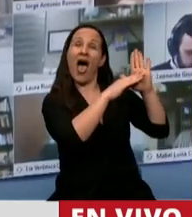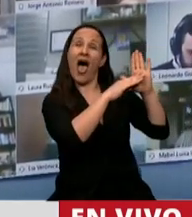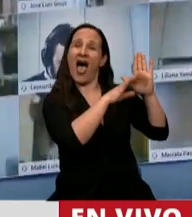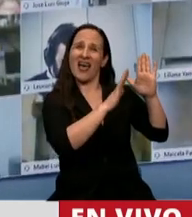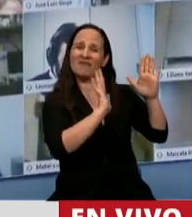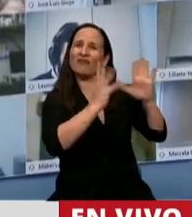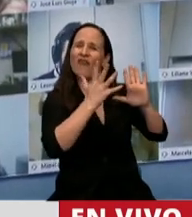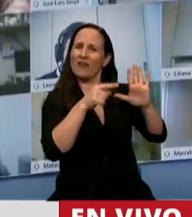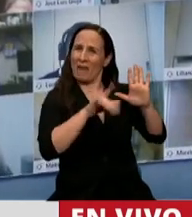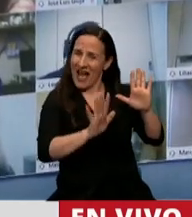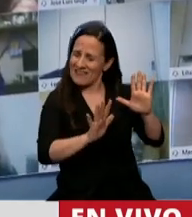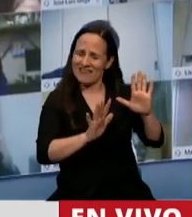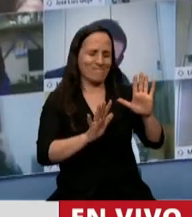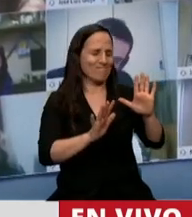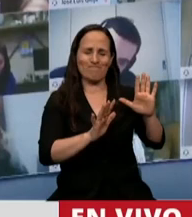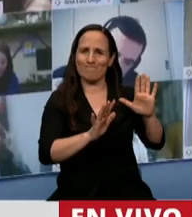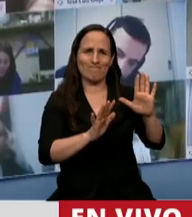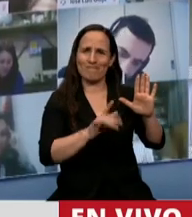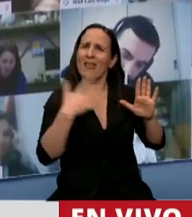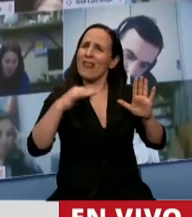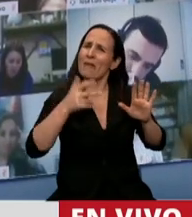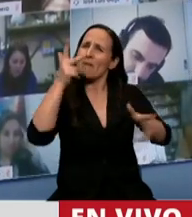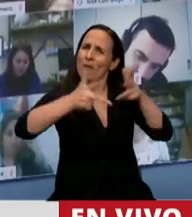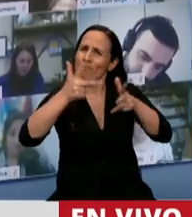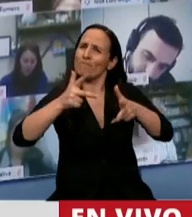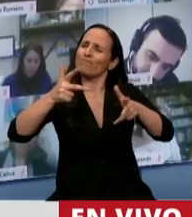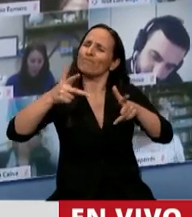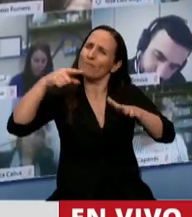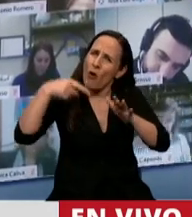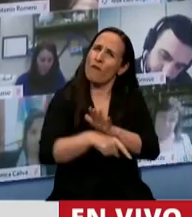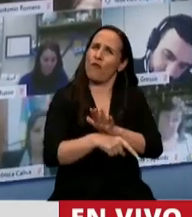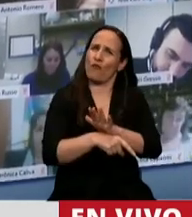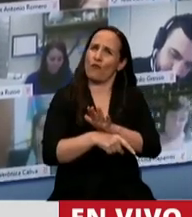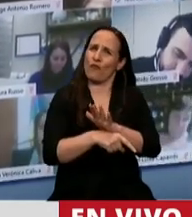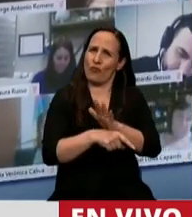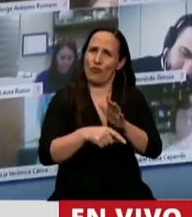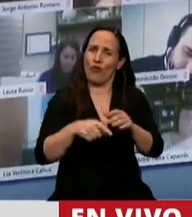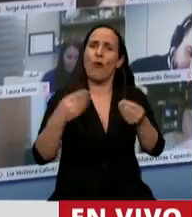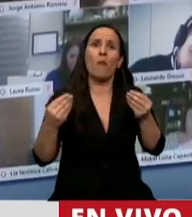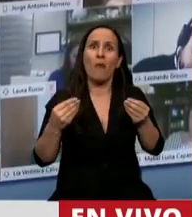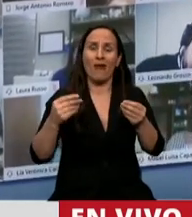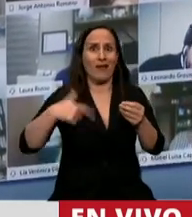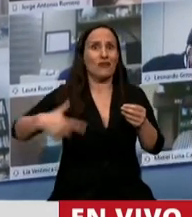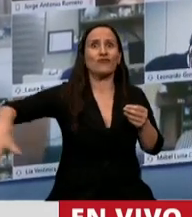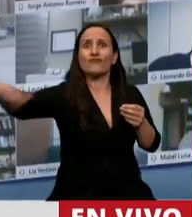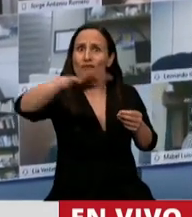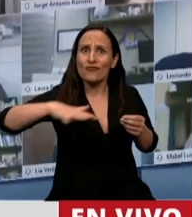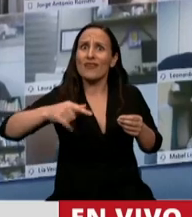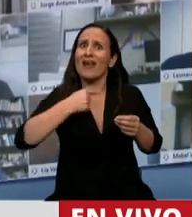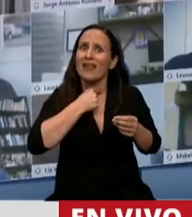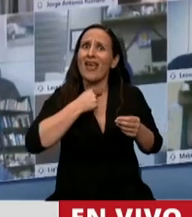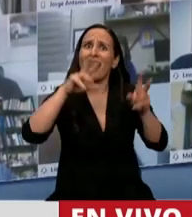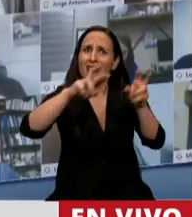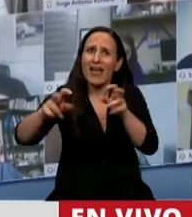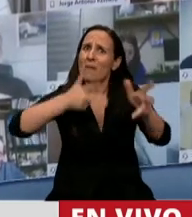discusiones profundas, que la sociedad quiere que nosotros demos de cara a ella,